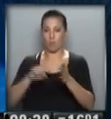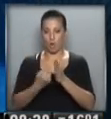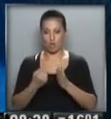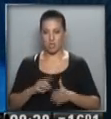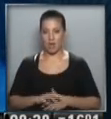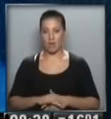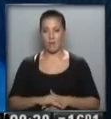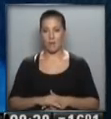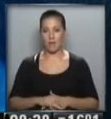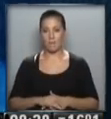Erice Tizó